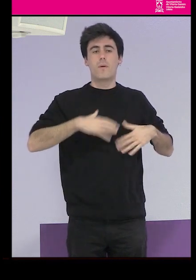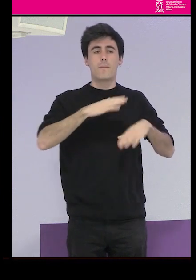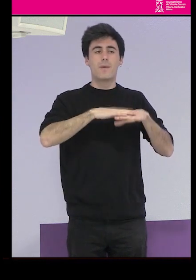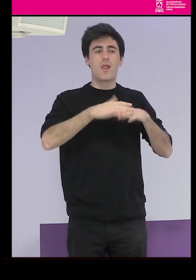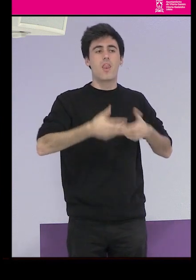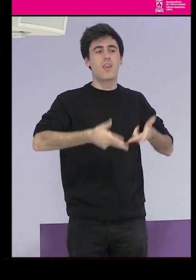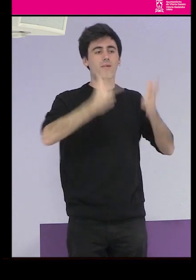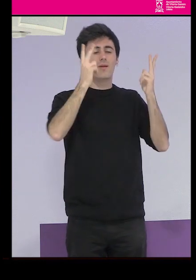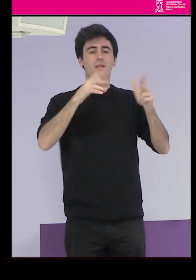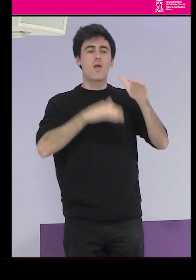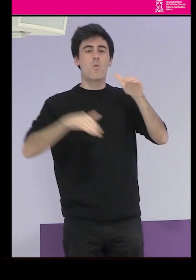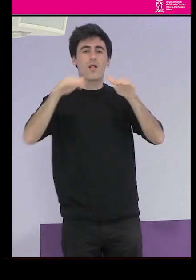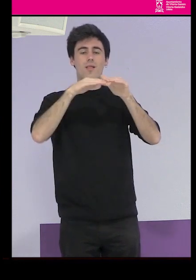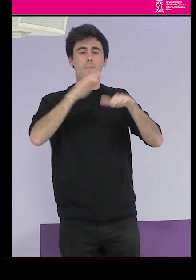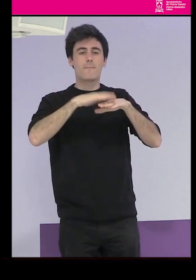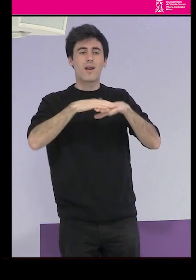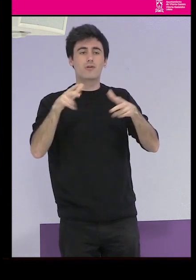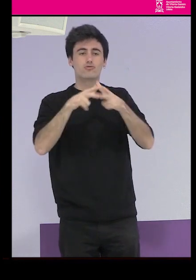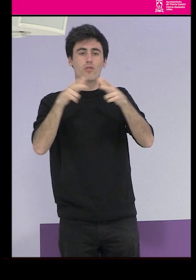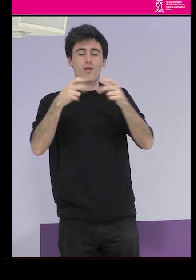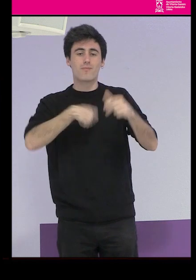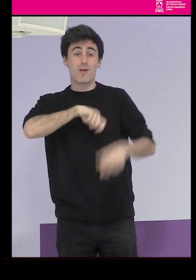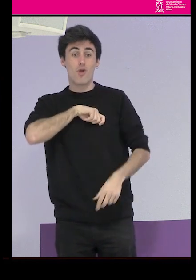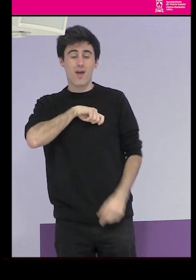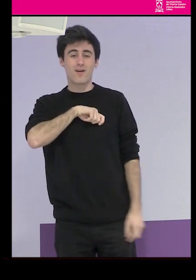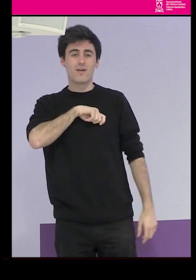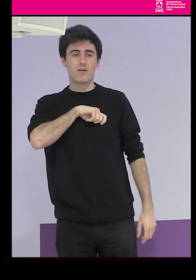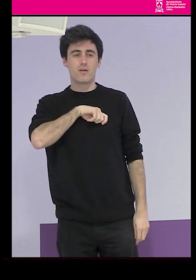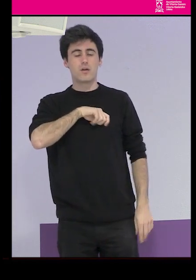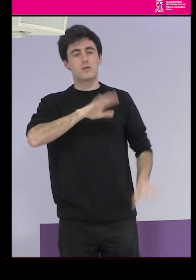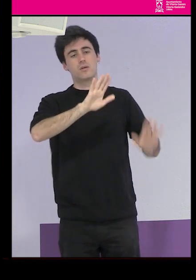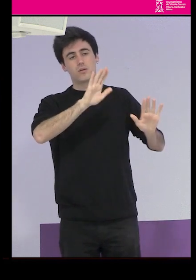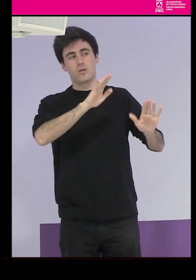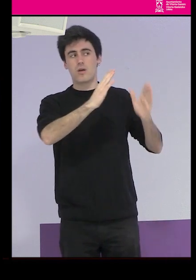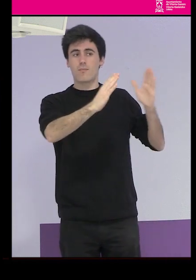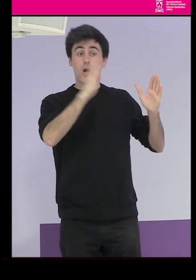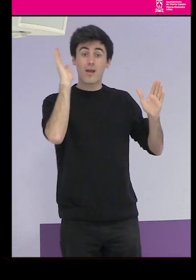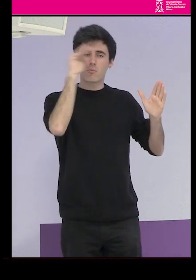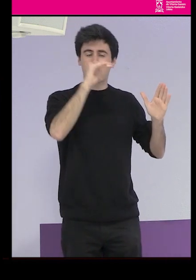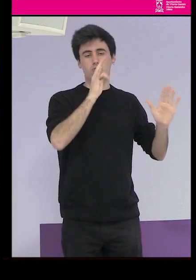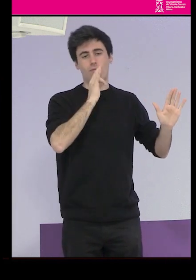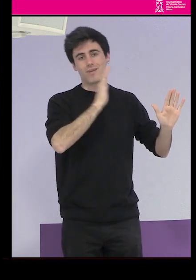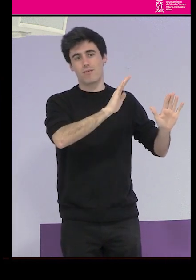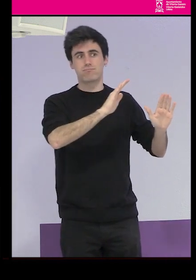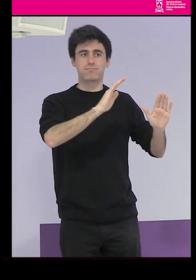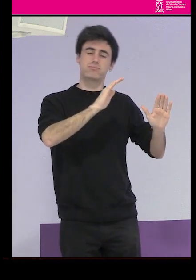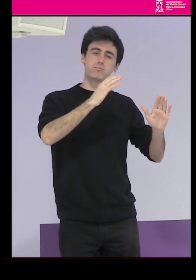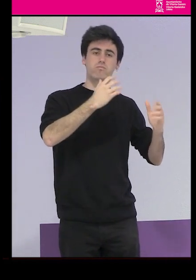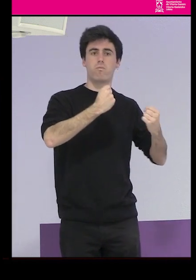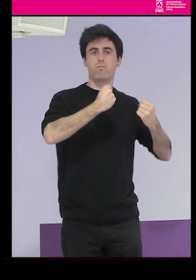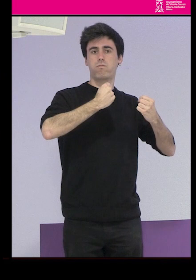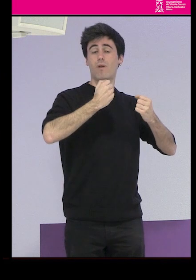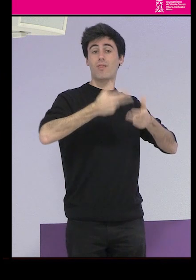libertad y de igualdad para la sociedad española de aquellos momentos que tampoco es que fuese gran cosa,